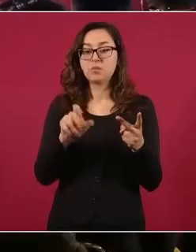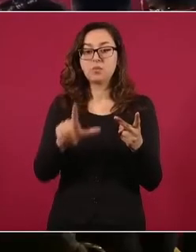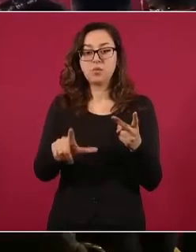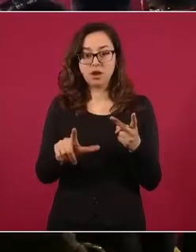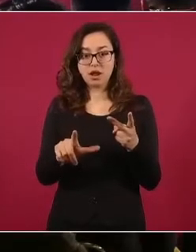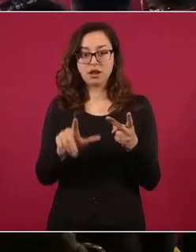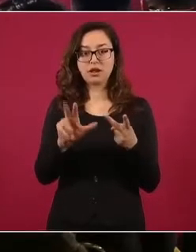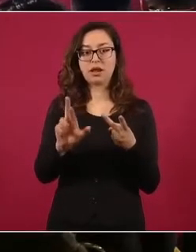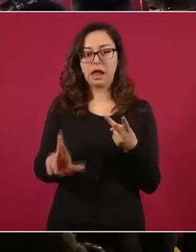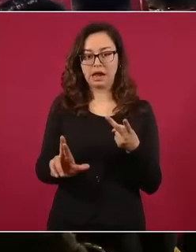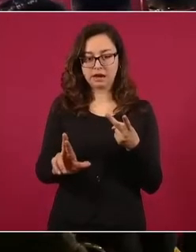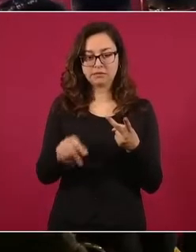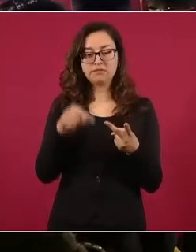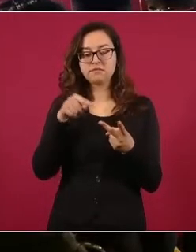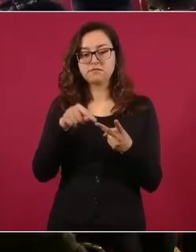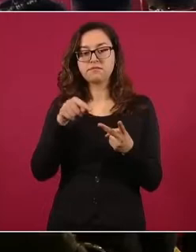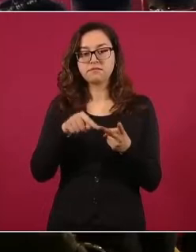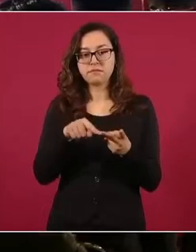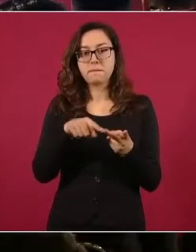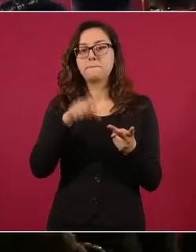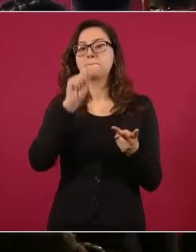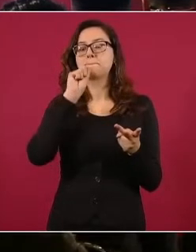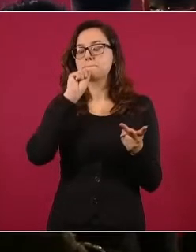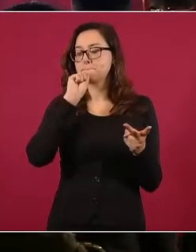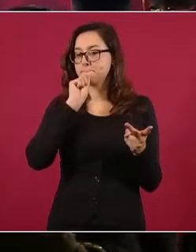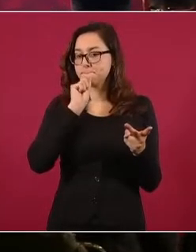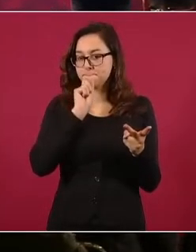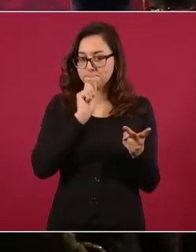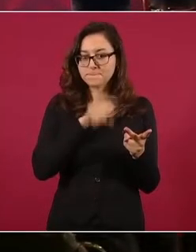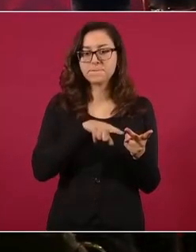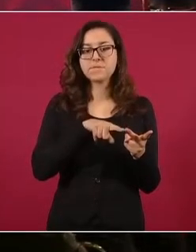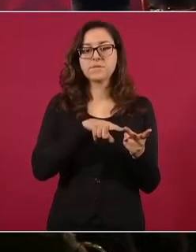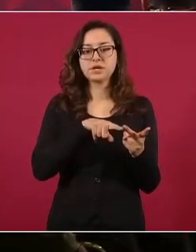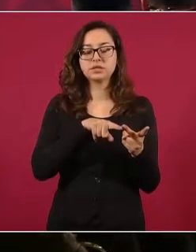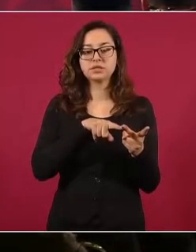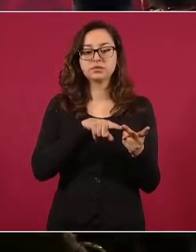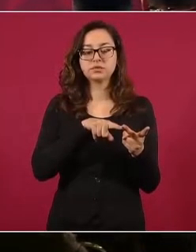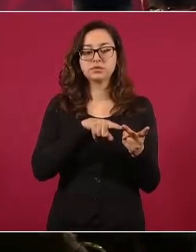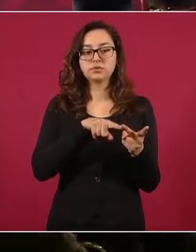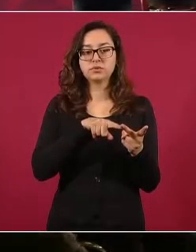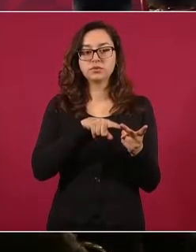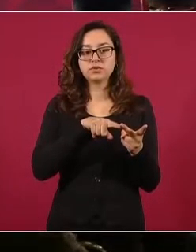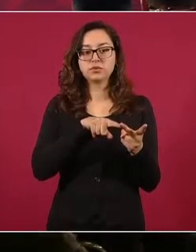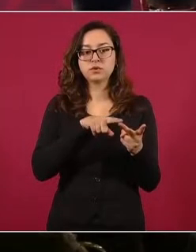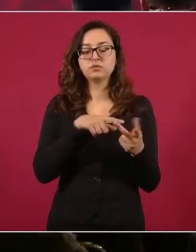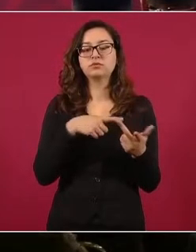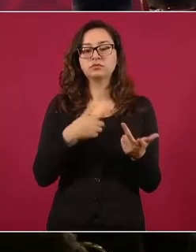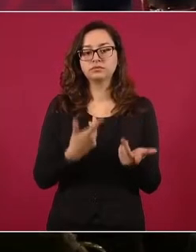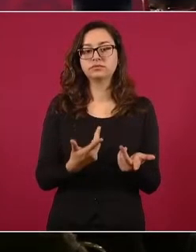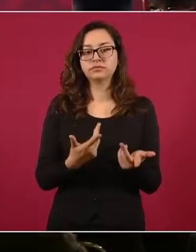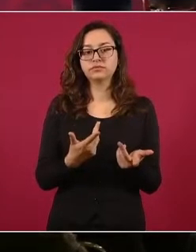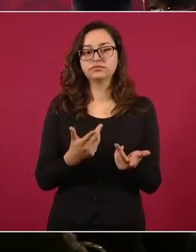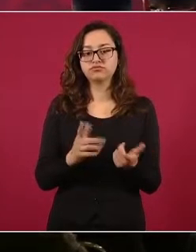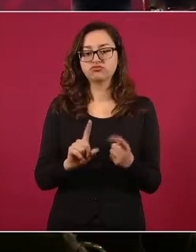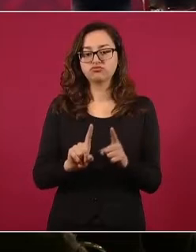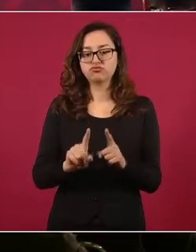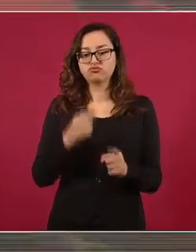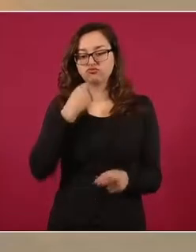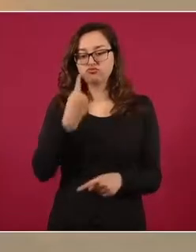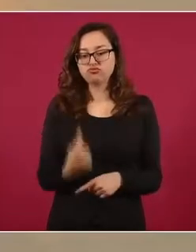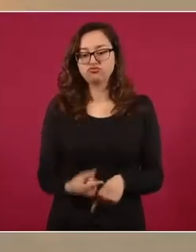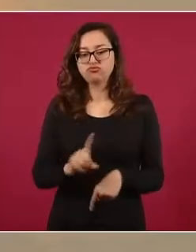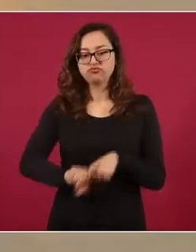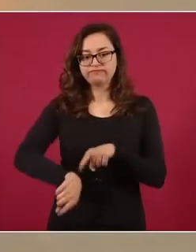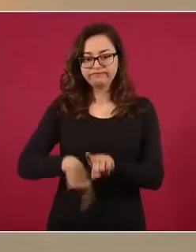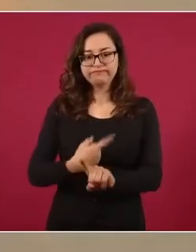que fue también acusado de ser el probable responsable del delito de violación en contra de una menor